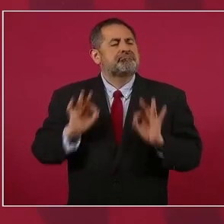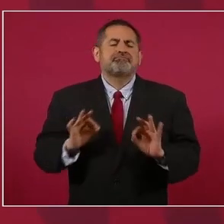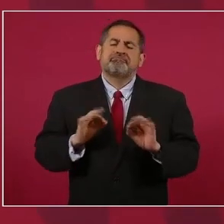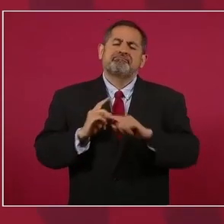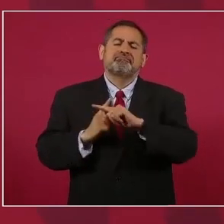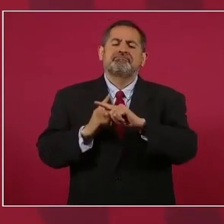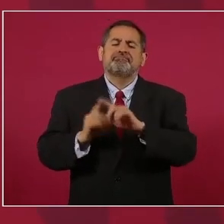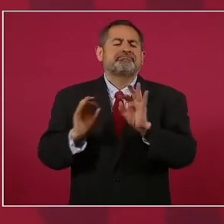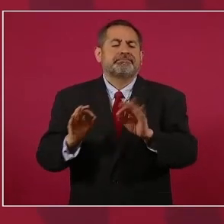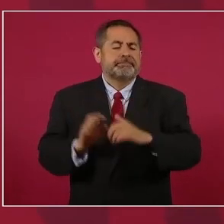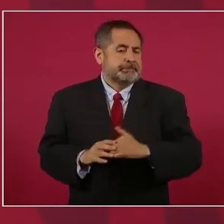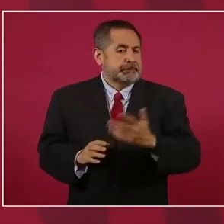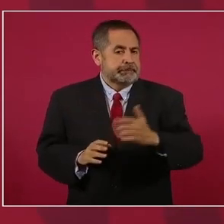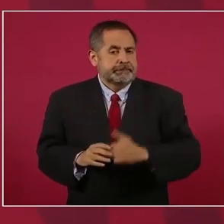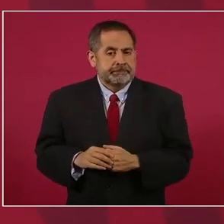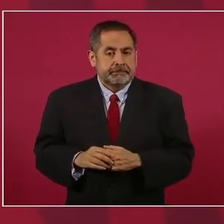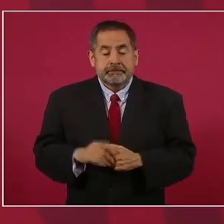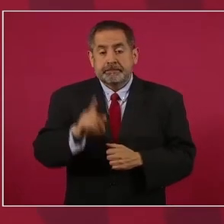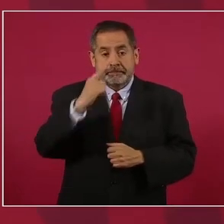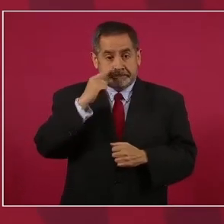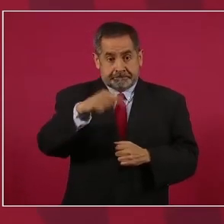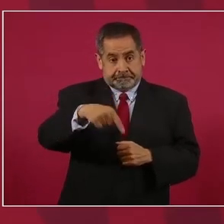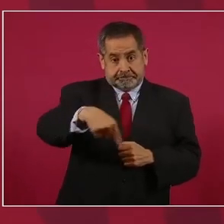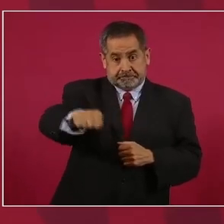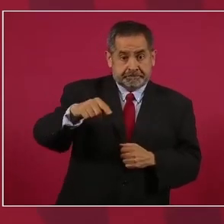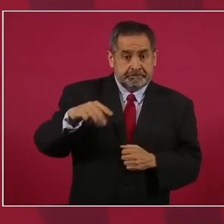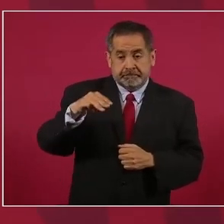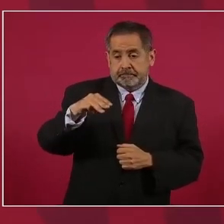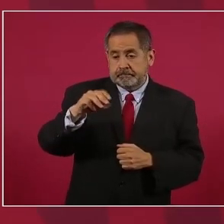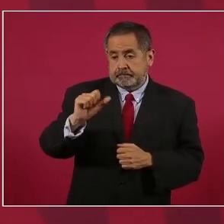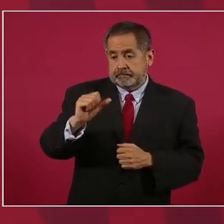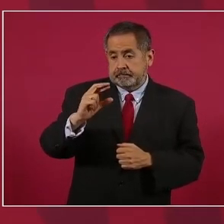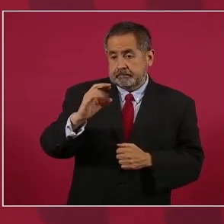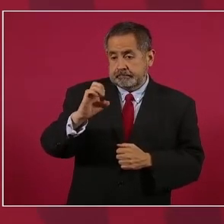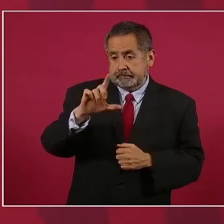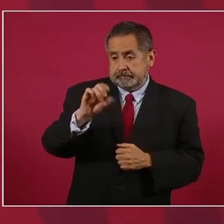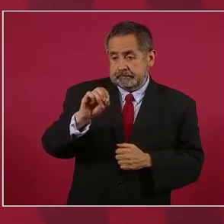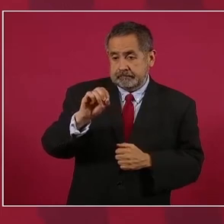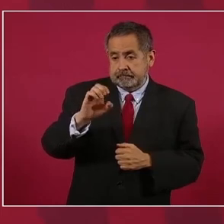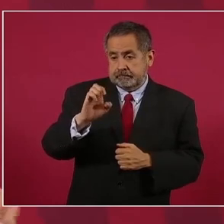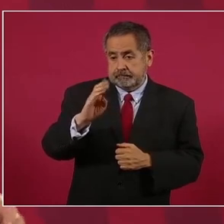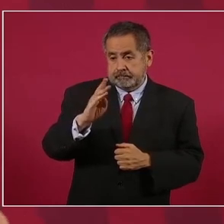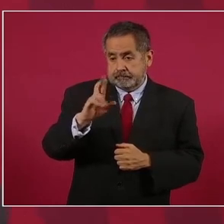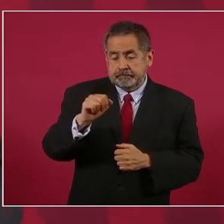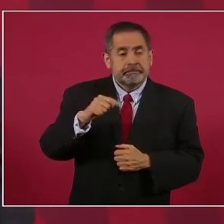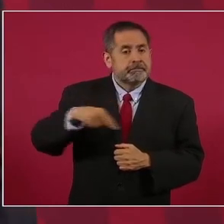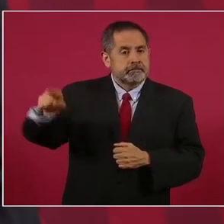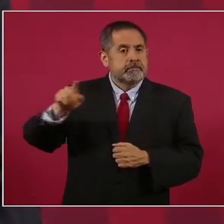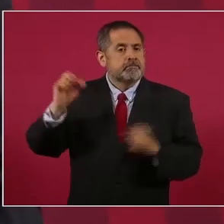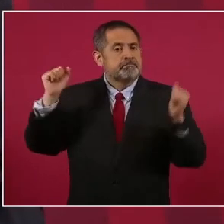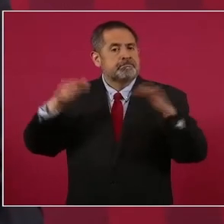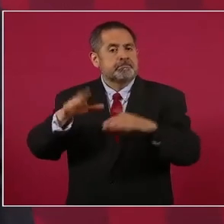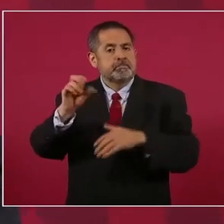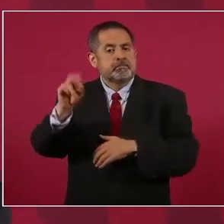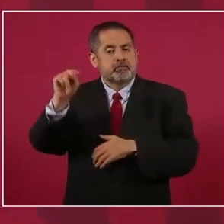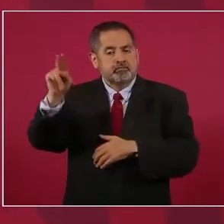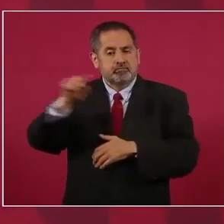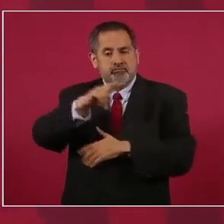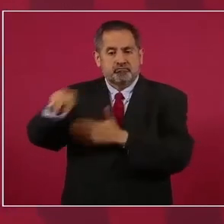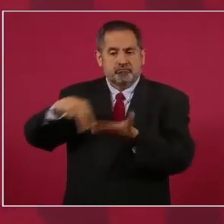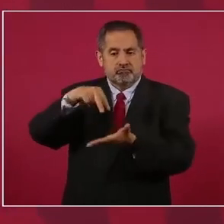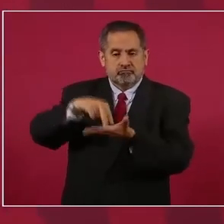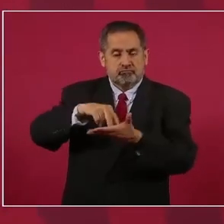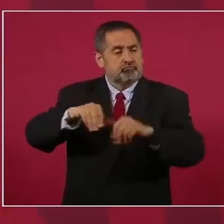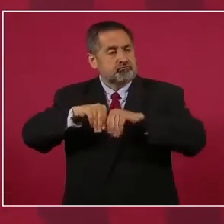Entonces, va Marcelo Ebrard a la ONU y en la Asamblea General va a hacer la